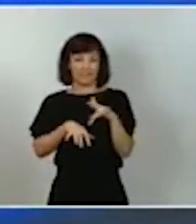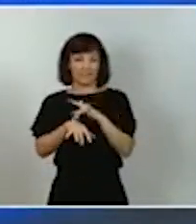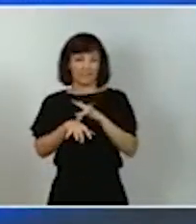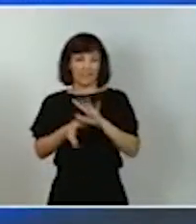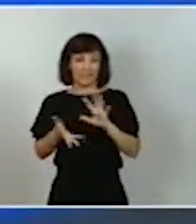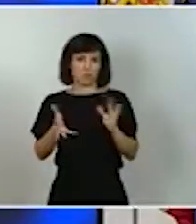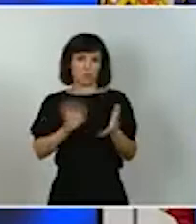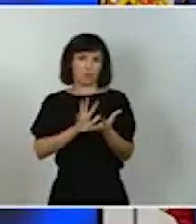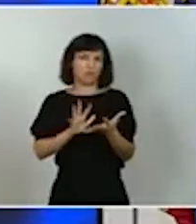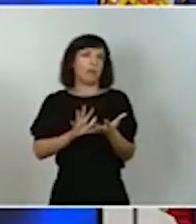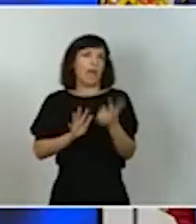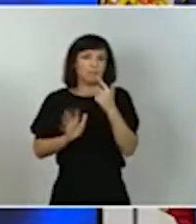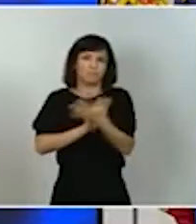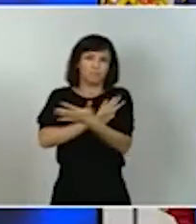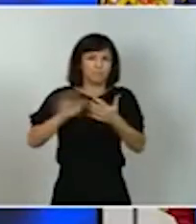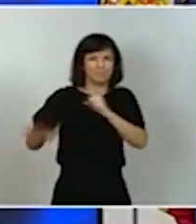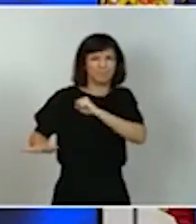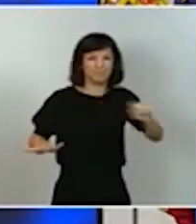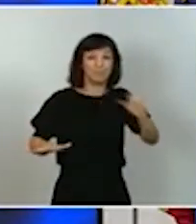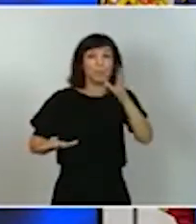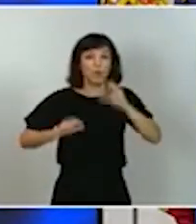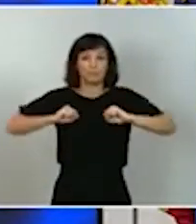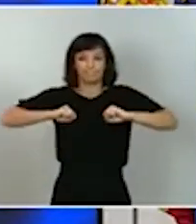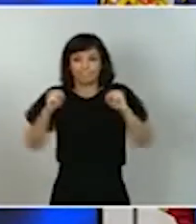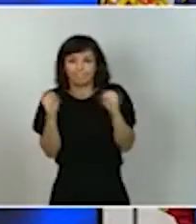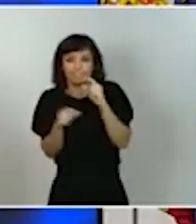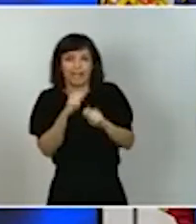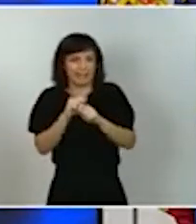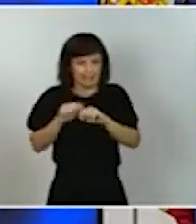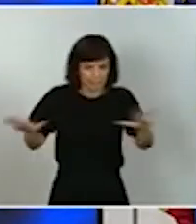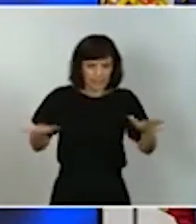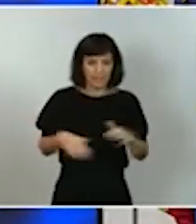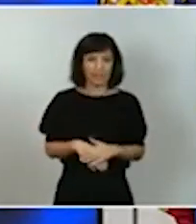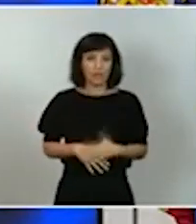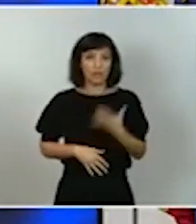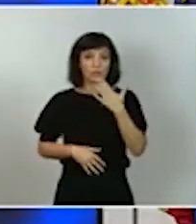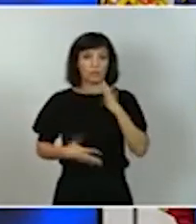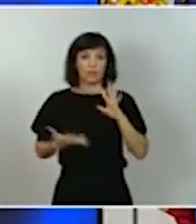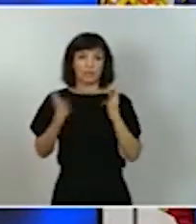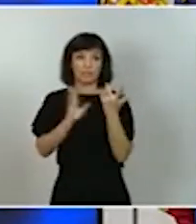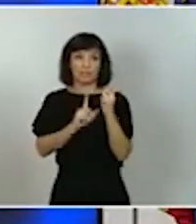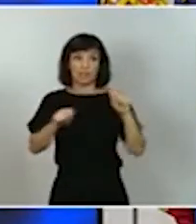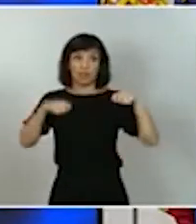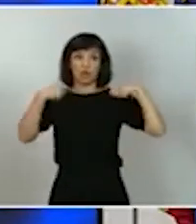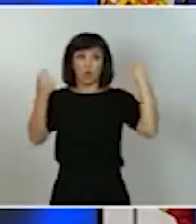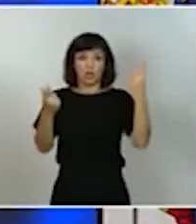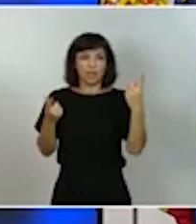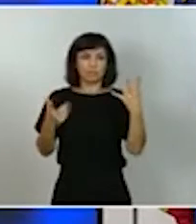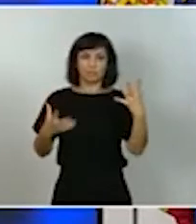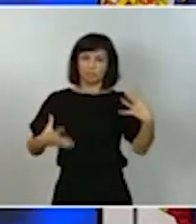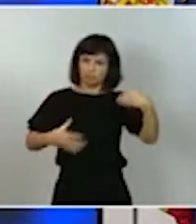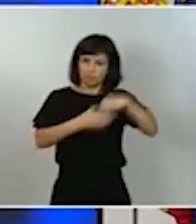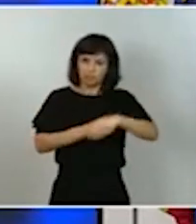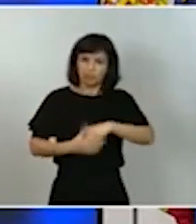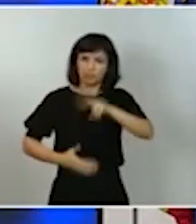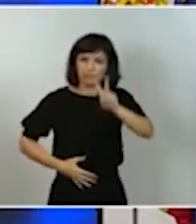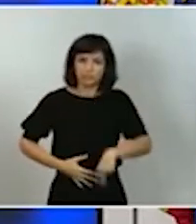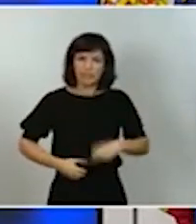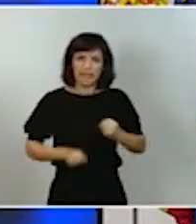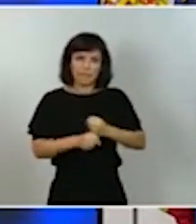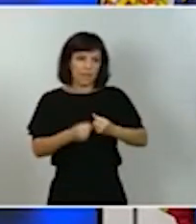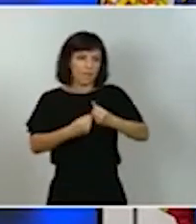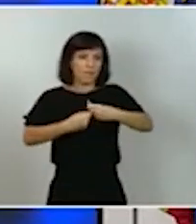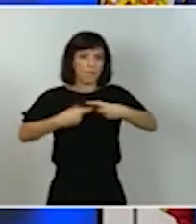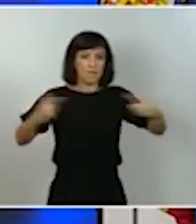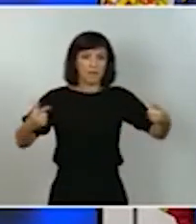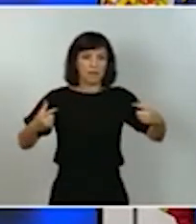y el confinamiento, para que la transición ecológica sean inclusivas, creen empleo y no provoquen una mayor desigualdad